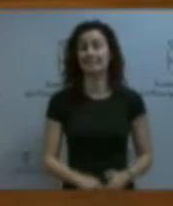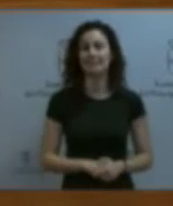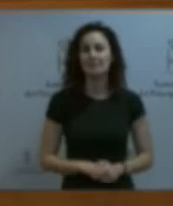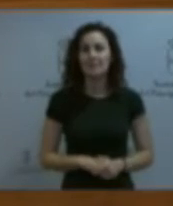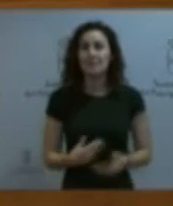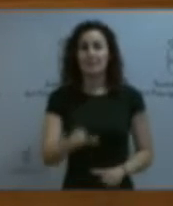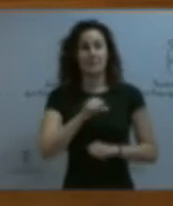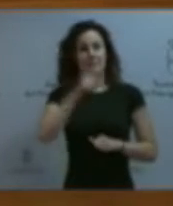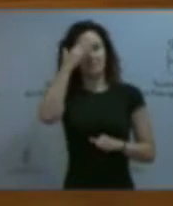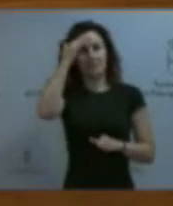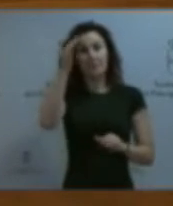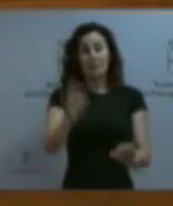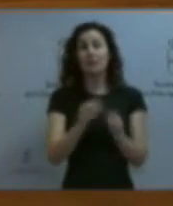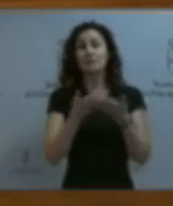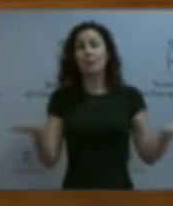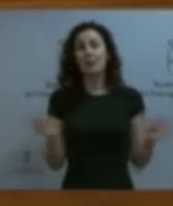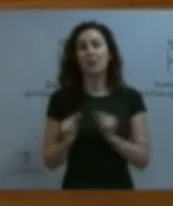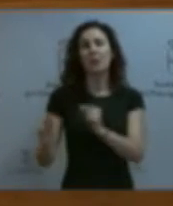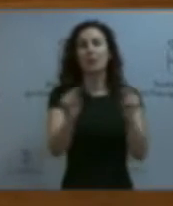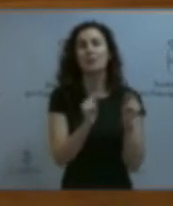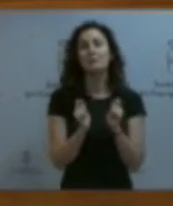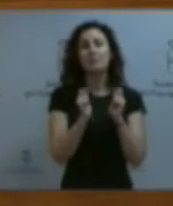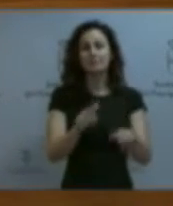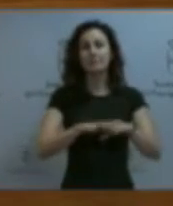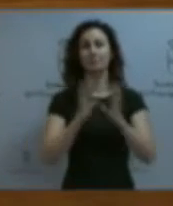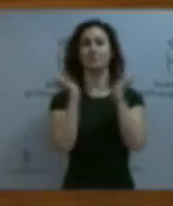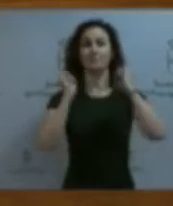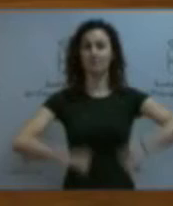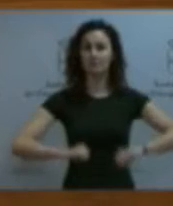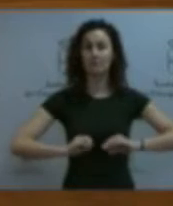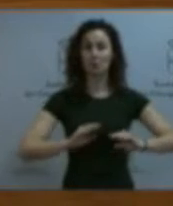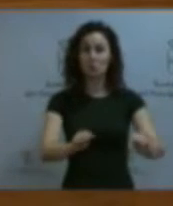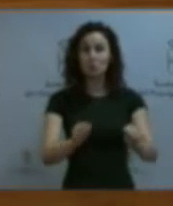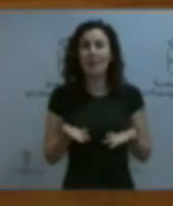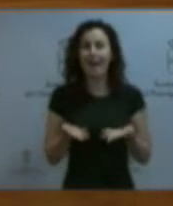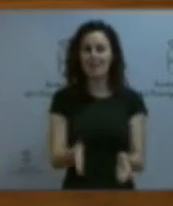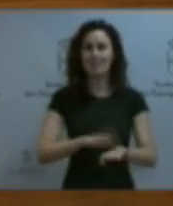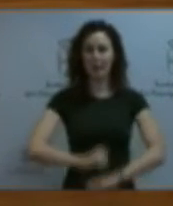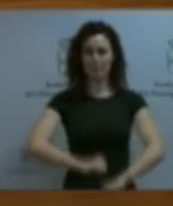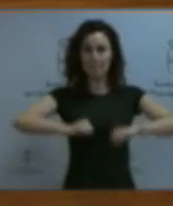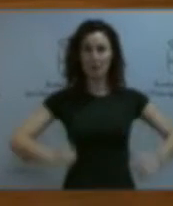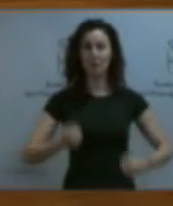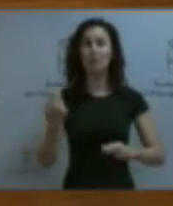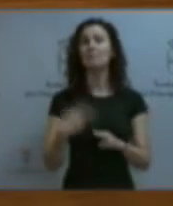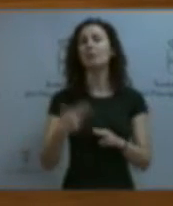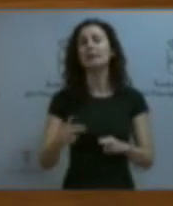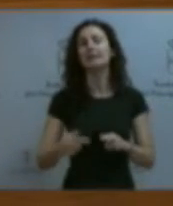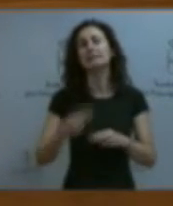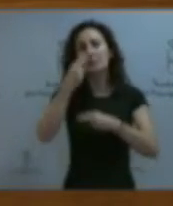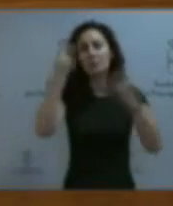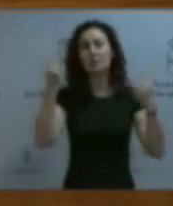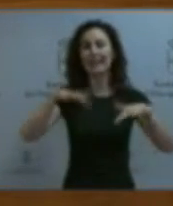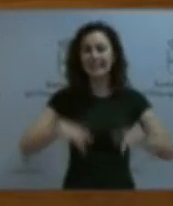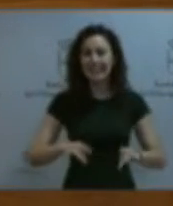Esperamos sinceramente que este debate contribuya a adoptar posiciones de consenso que nos ayuden a implantar políticas públicas de progreso para esta tierra